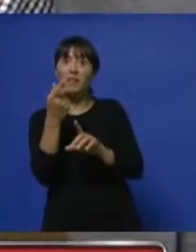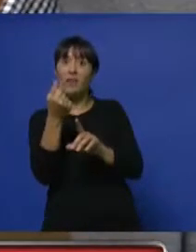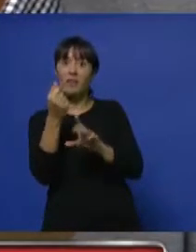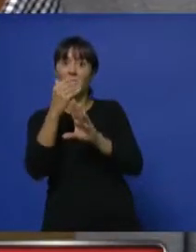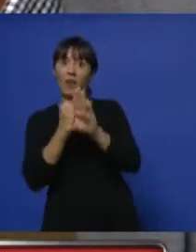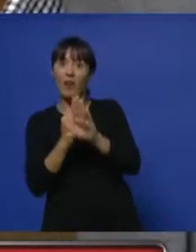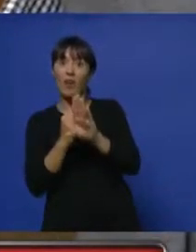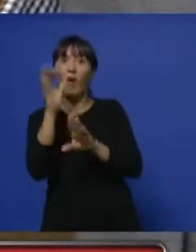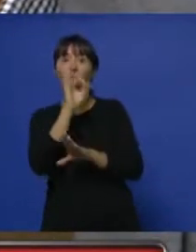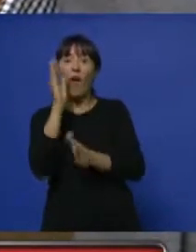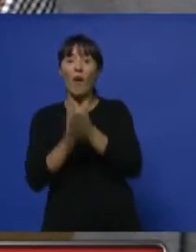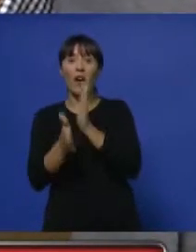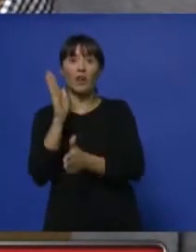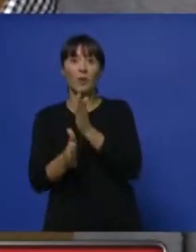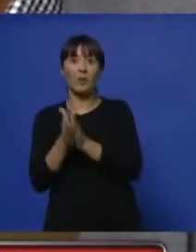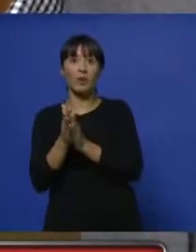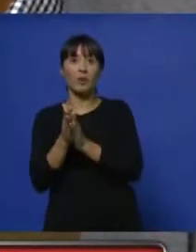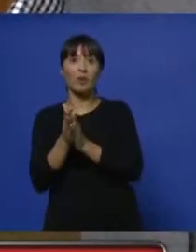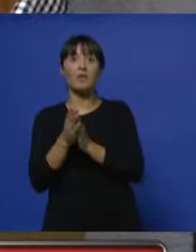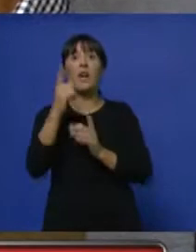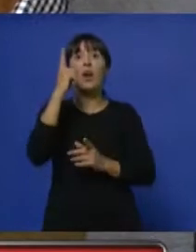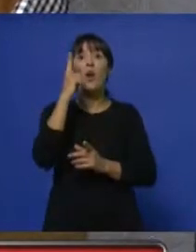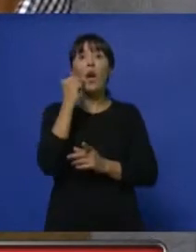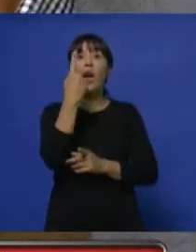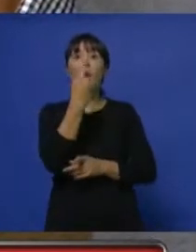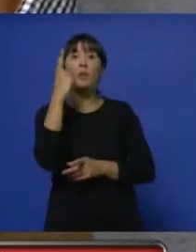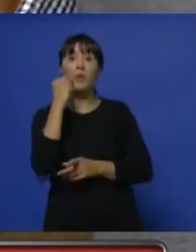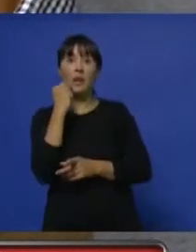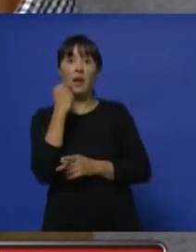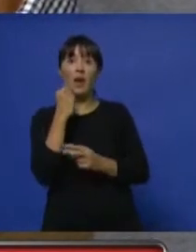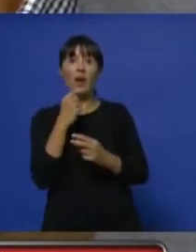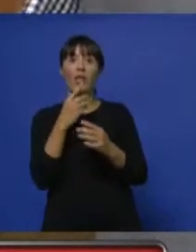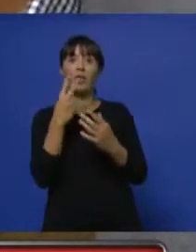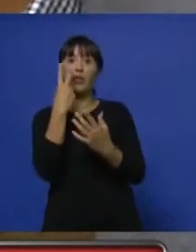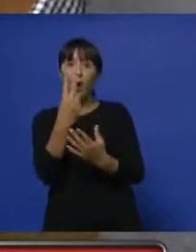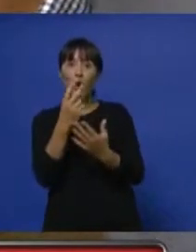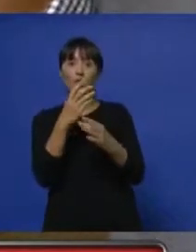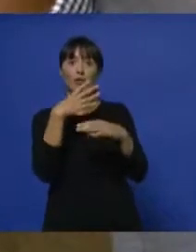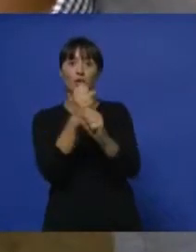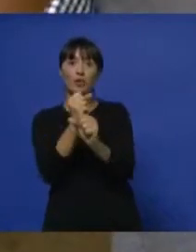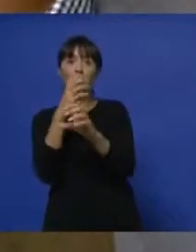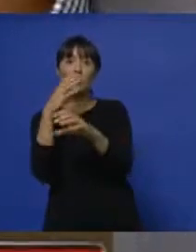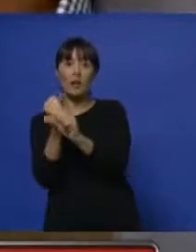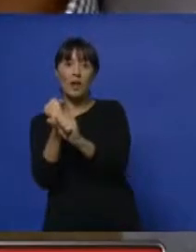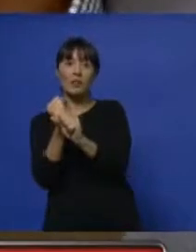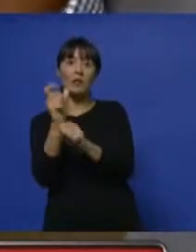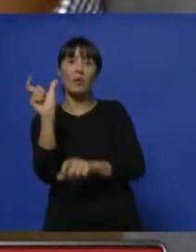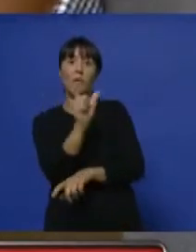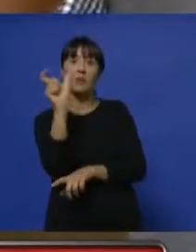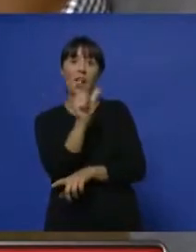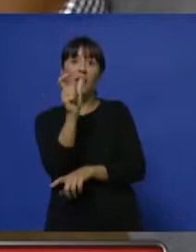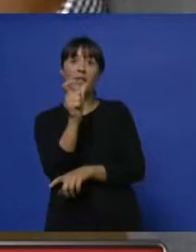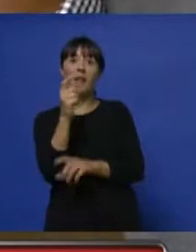gratuito si hay un transbordo dentro de una franja horaria que establece la utilización de la tarjeta. Justamente